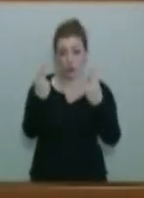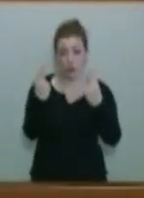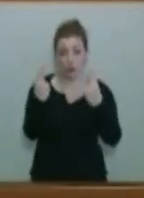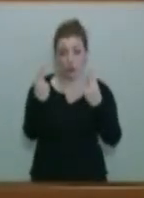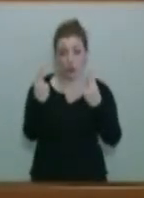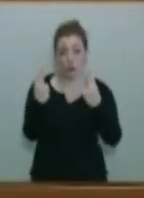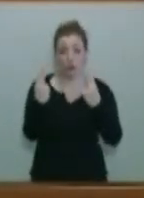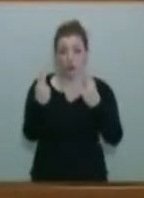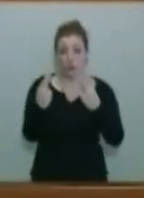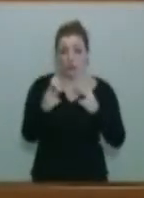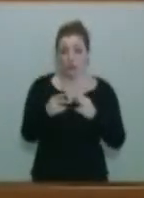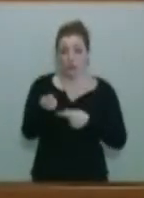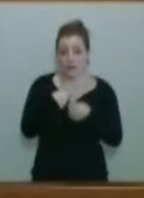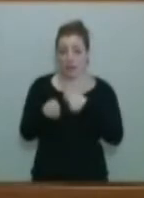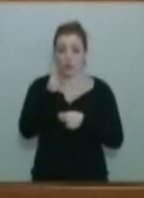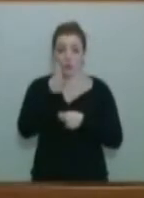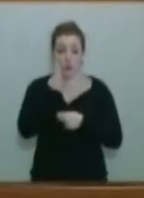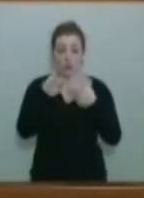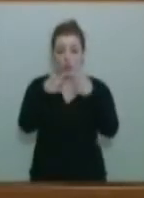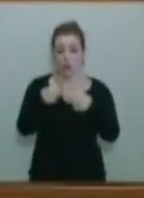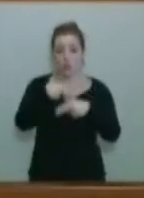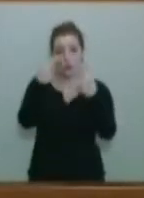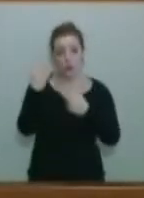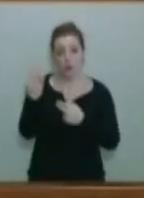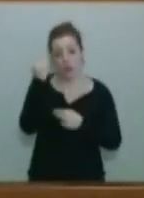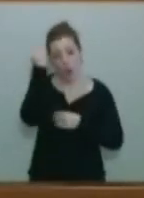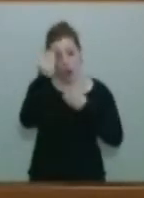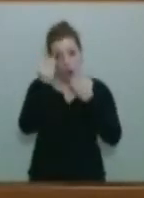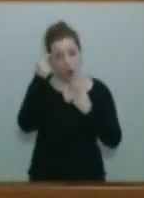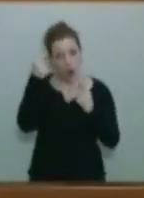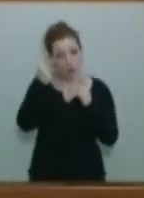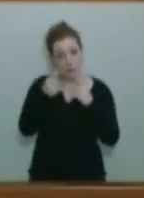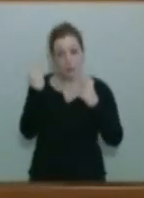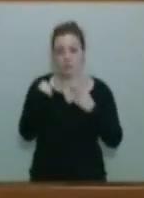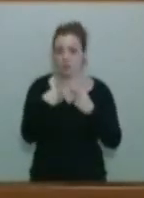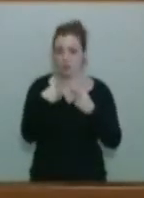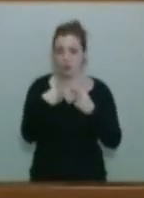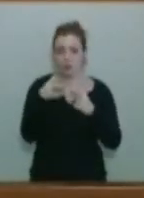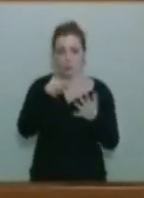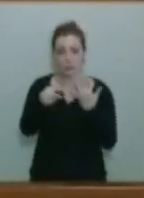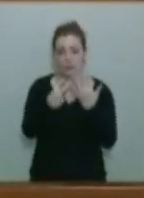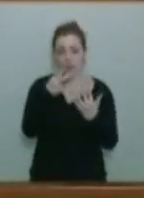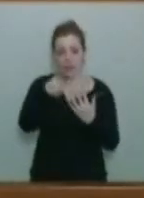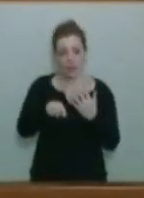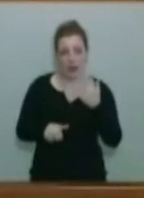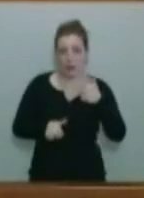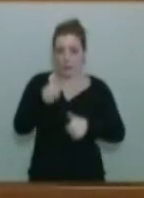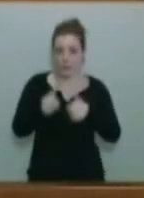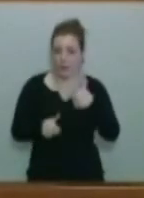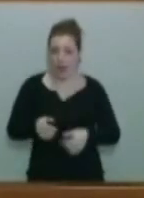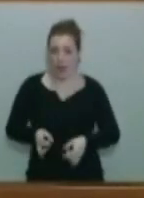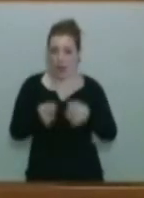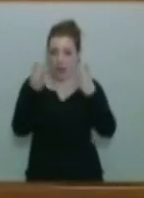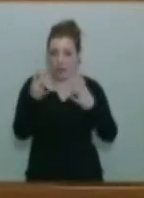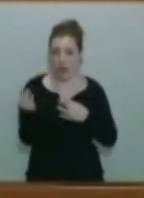procedimiento reglado, normado, con valoraciones objetivas, con transparencia y defendiendo la libre concurrencia y la libre competencia. No lo que quieren hacer